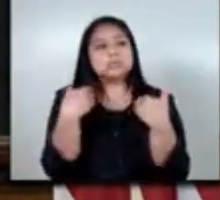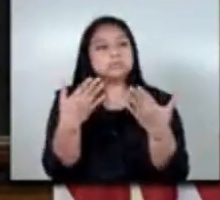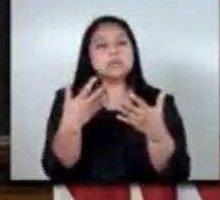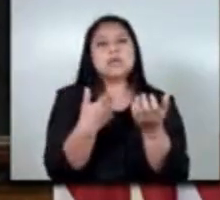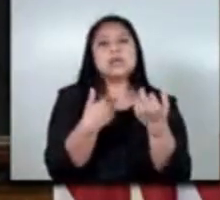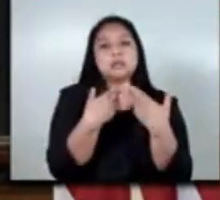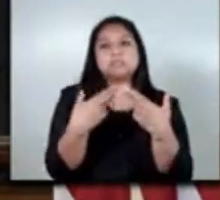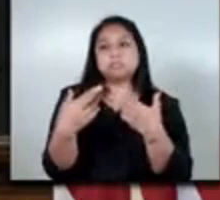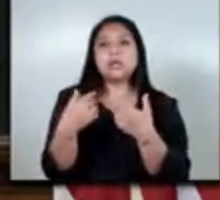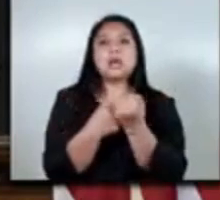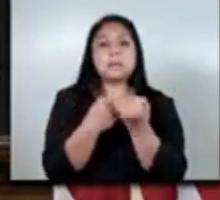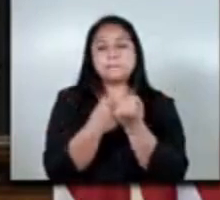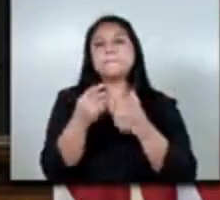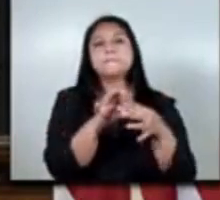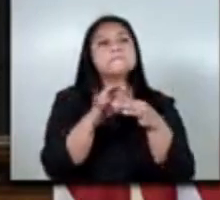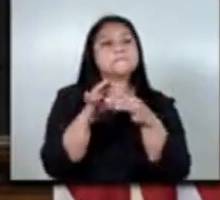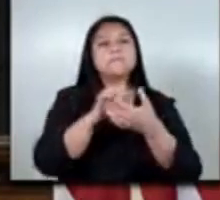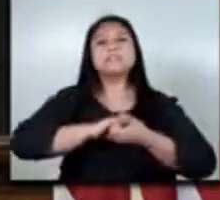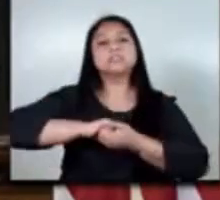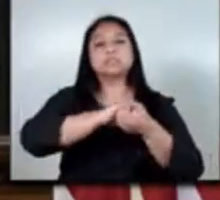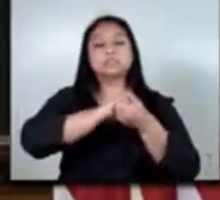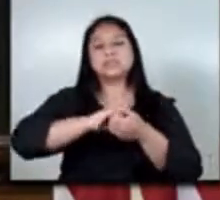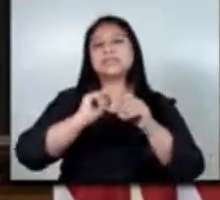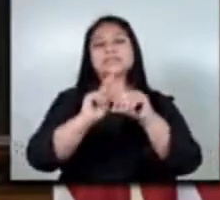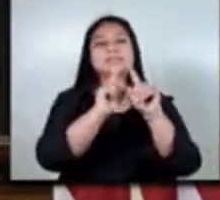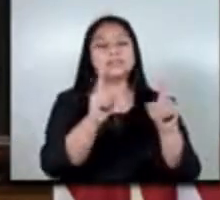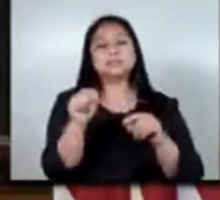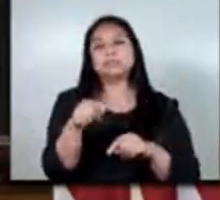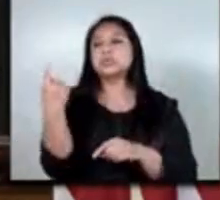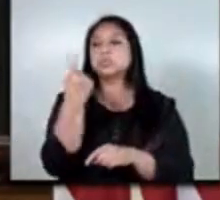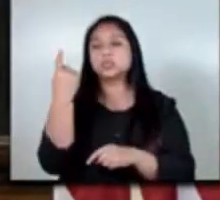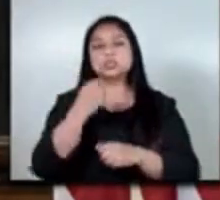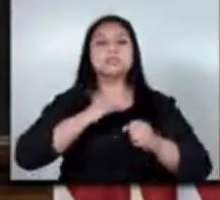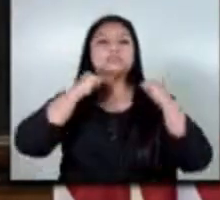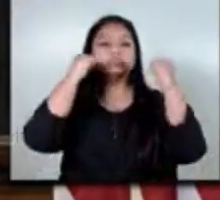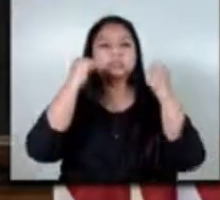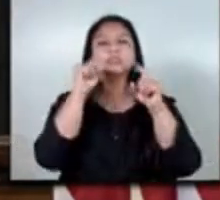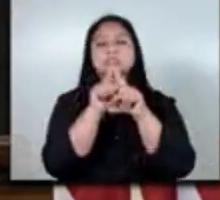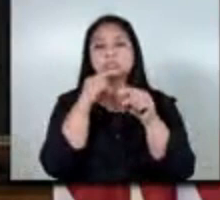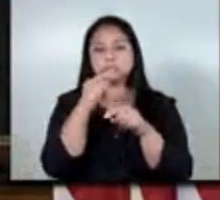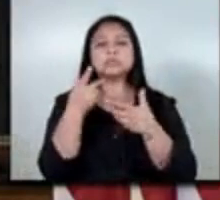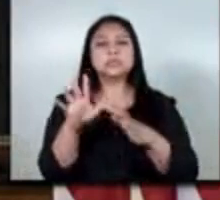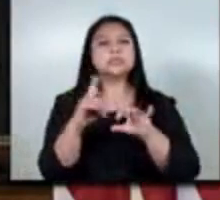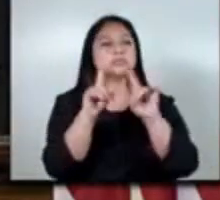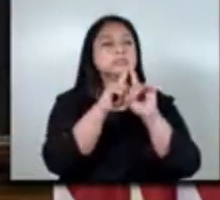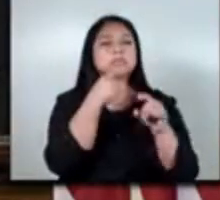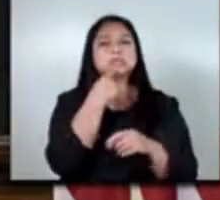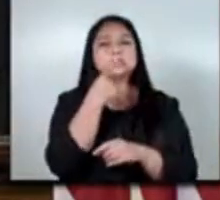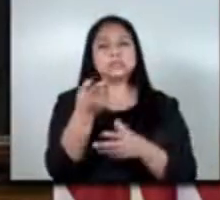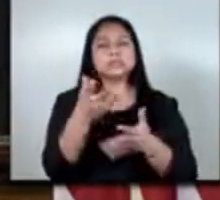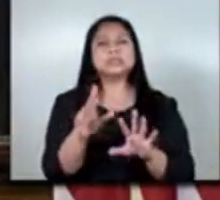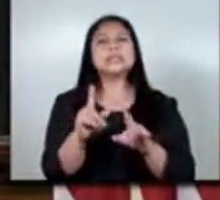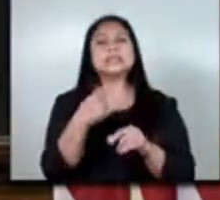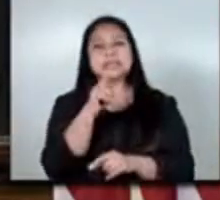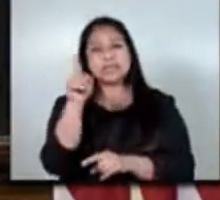una relación de una cooperación distinta donde todos salimos ganando y en este caso lo hemos dicho en varias de las ocasiones en españa